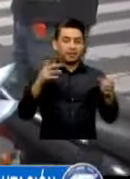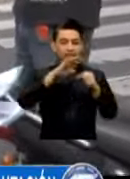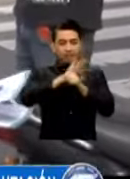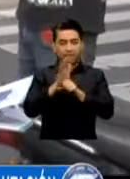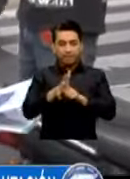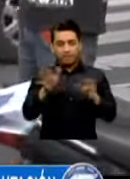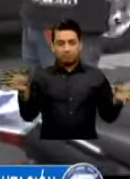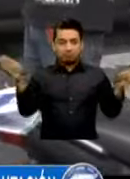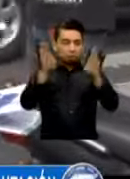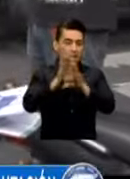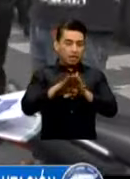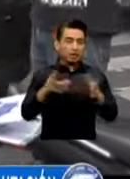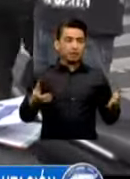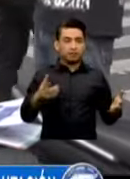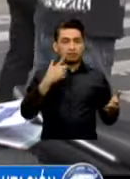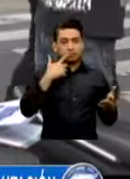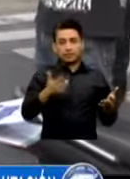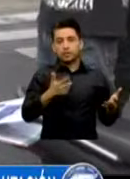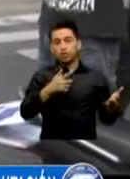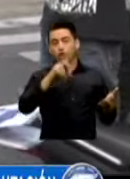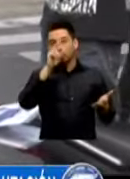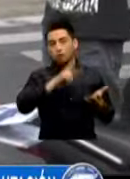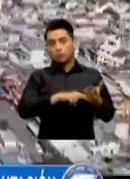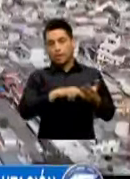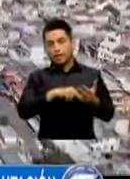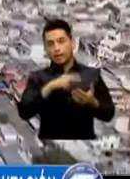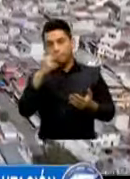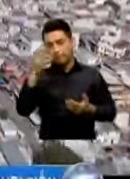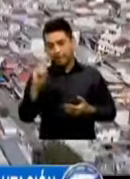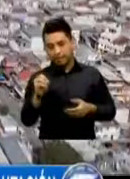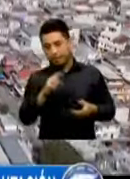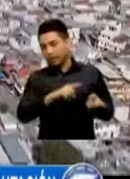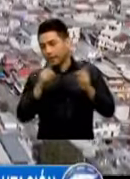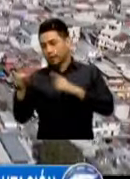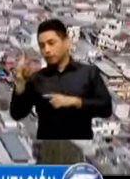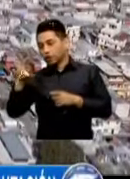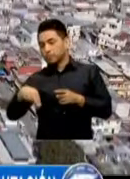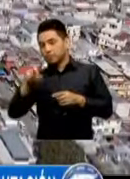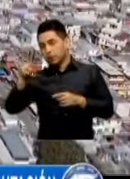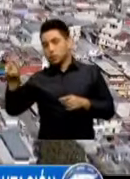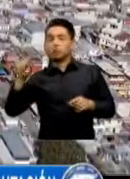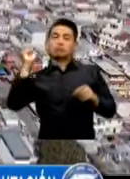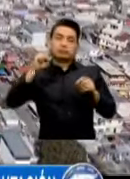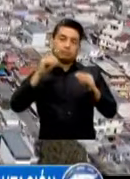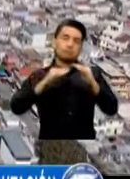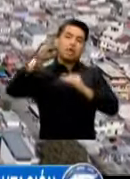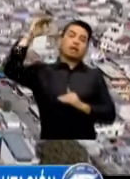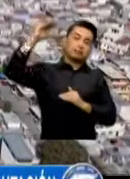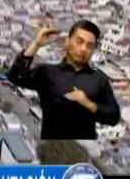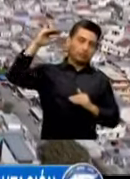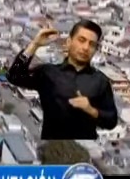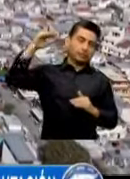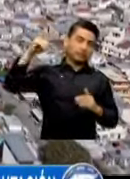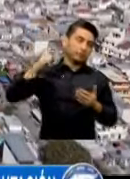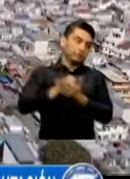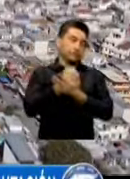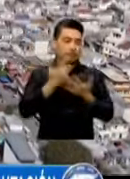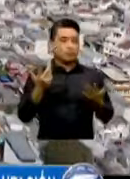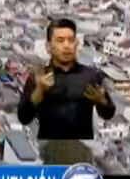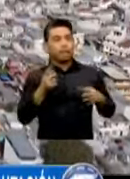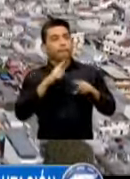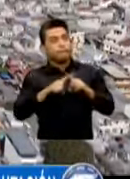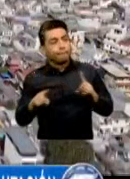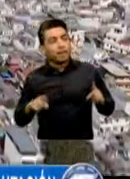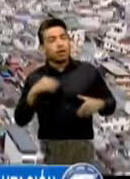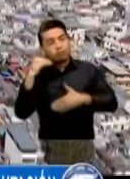Efectivamente Hay Un Incremento En Los Hechos Criminales Desafortunadamente Sin Embargo Las Cosas Fueran